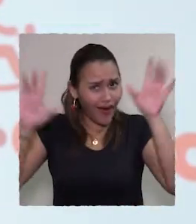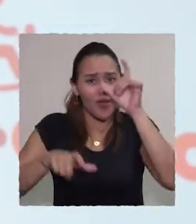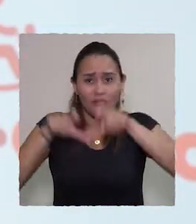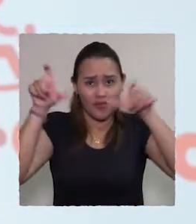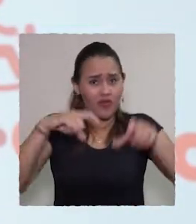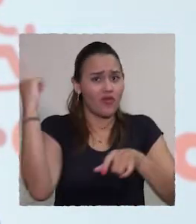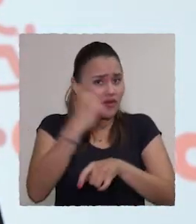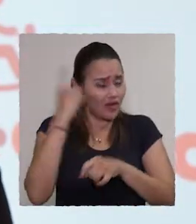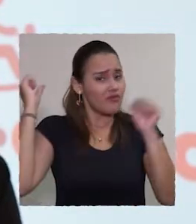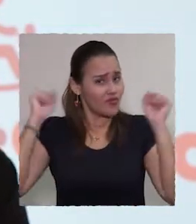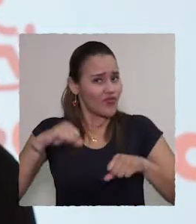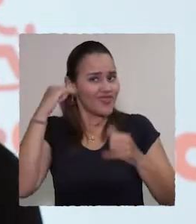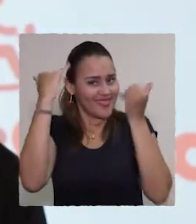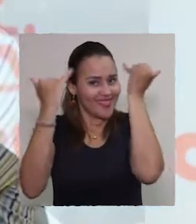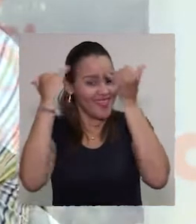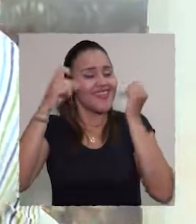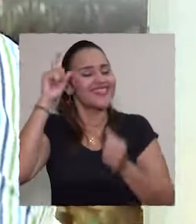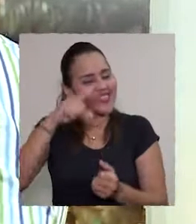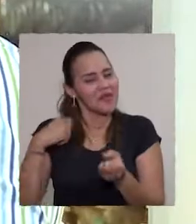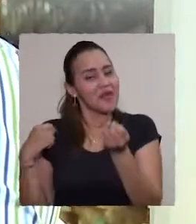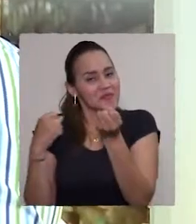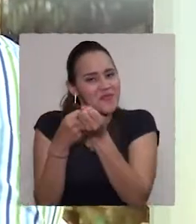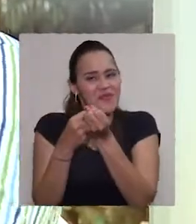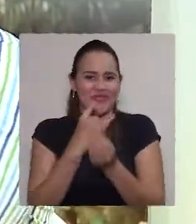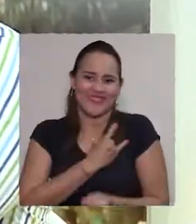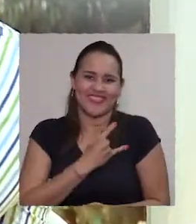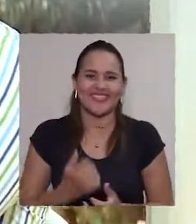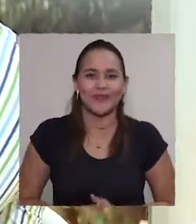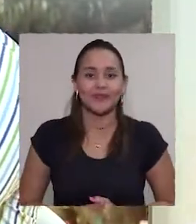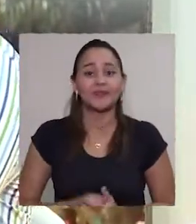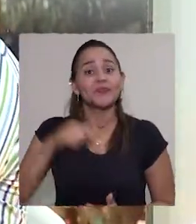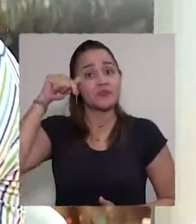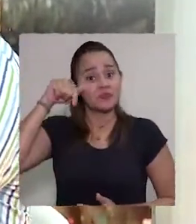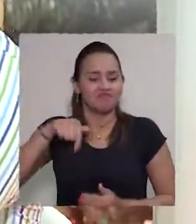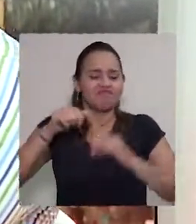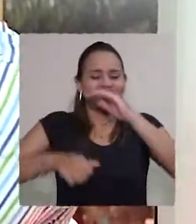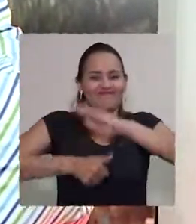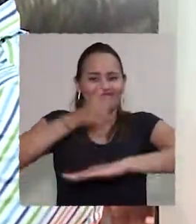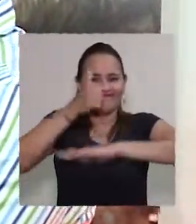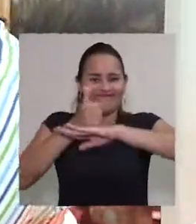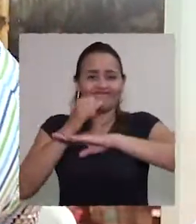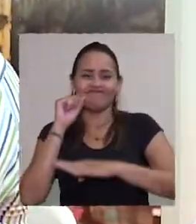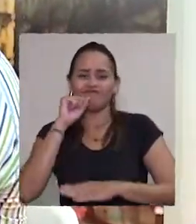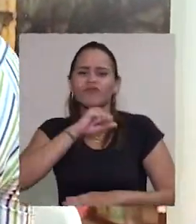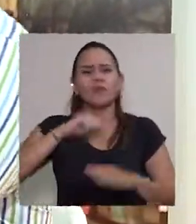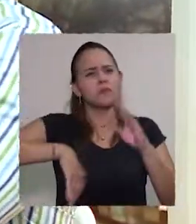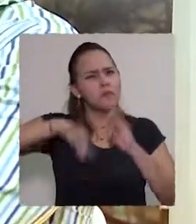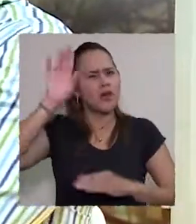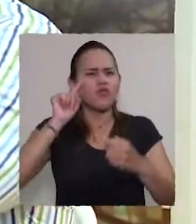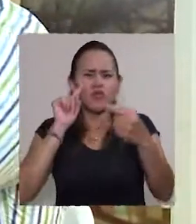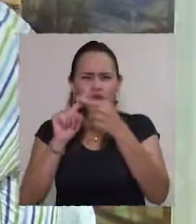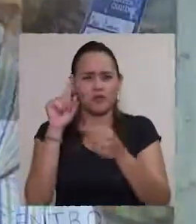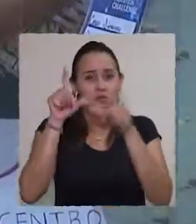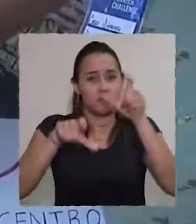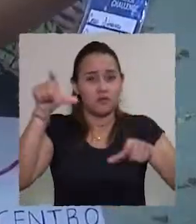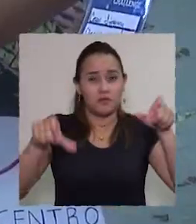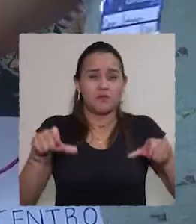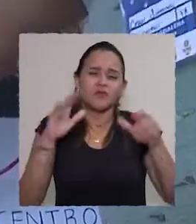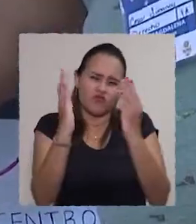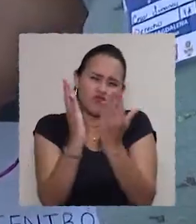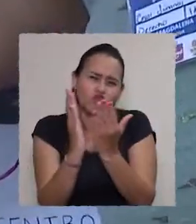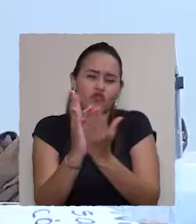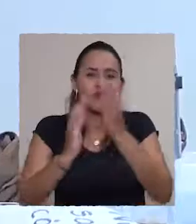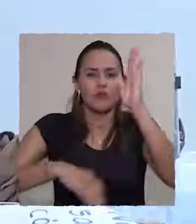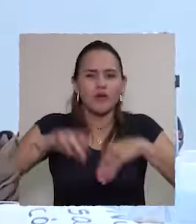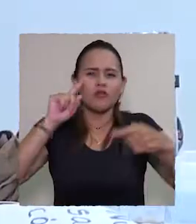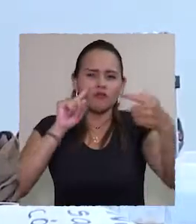personas que merecen y deben ser apoyados por la universidad. Desde la rectoría del doctor Pablo Vera Salazar, se ha brindado a los universitarios la posibilidad de